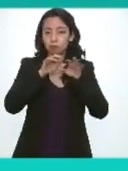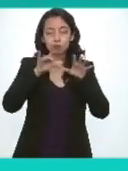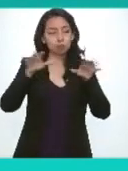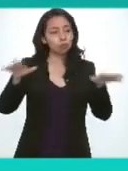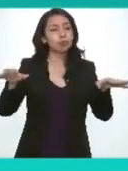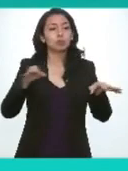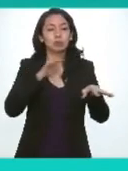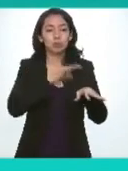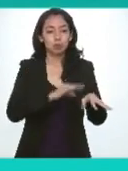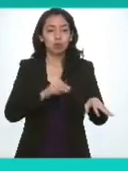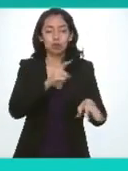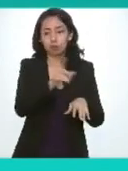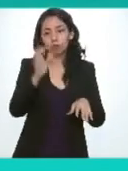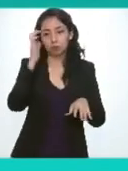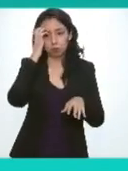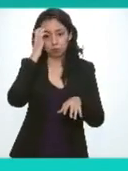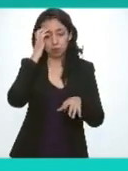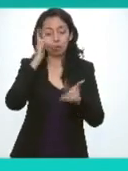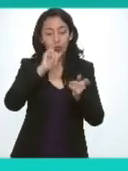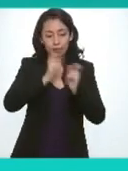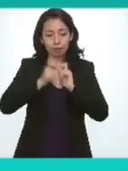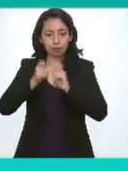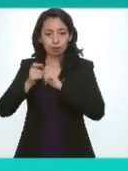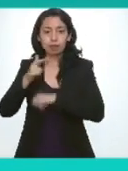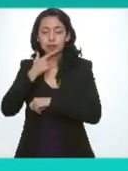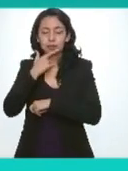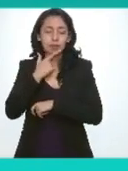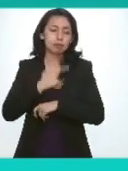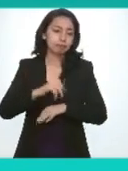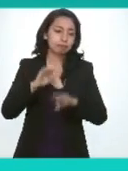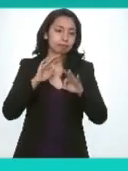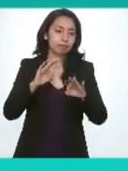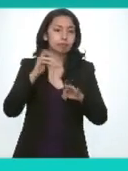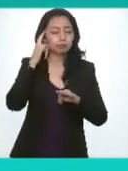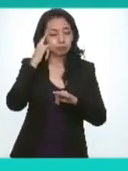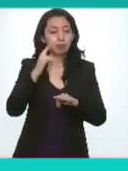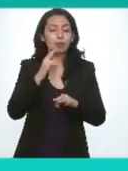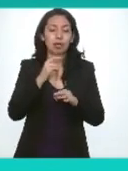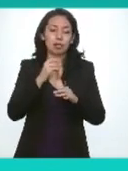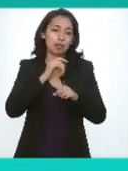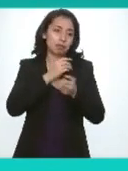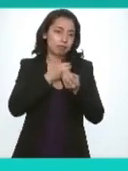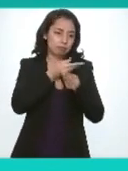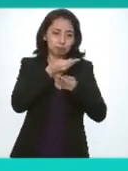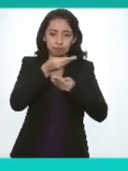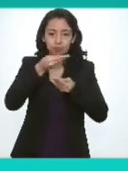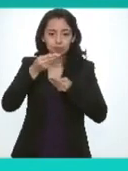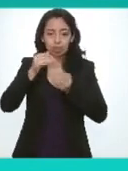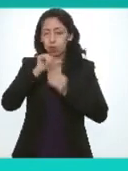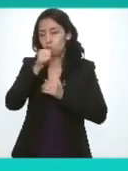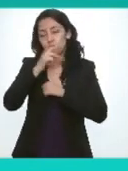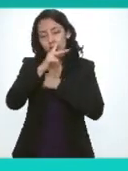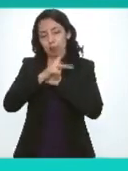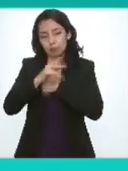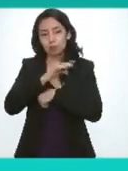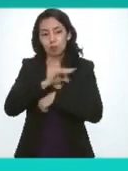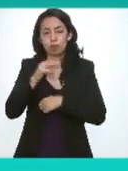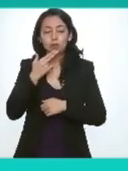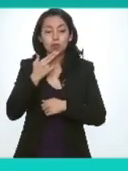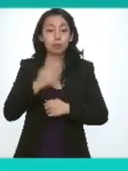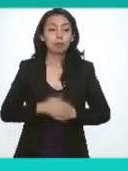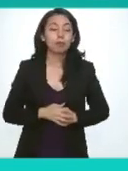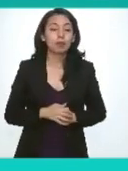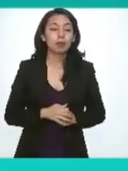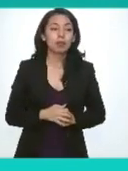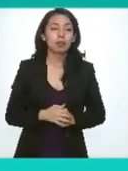ámbitos y pueda haber sido traducida al inglés para que se ponga a disposición también en otros países le